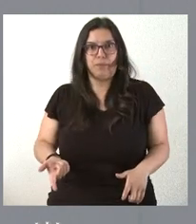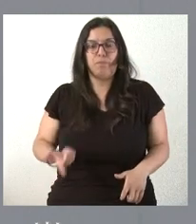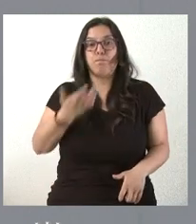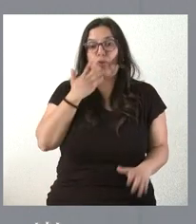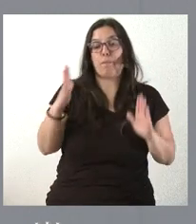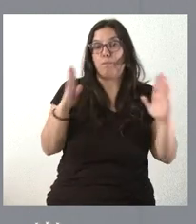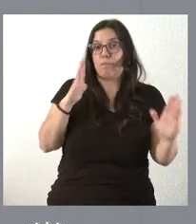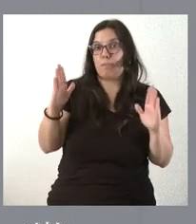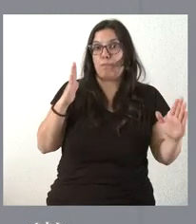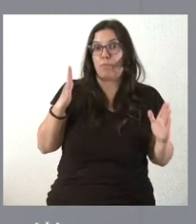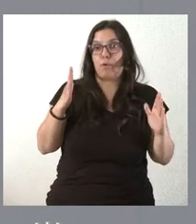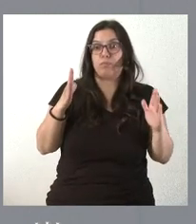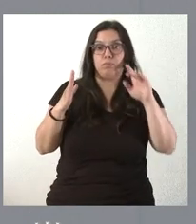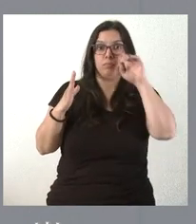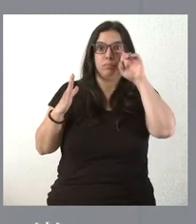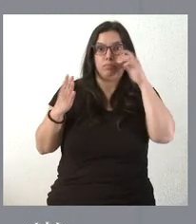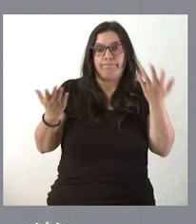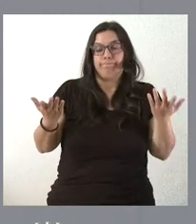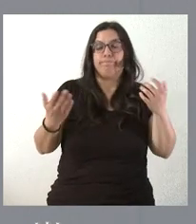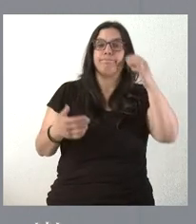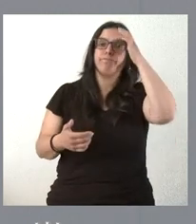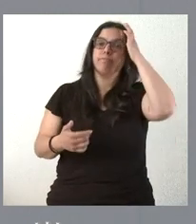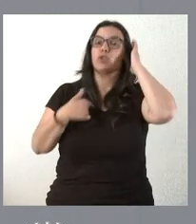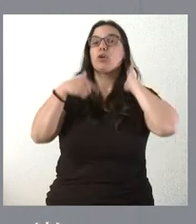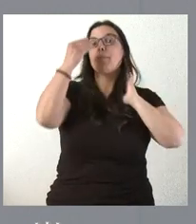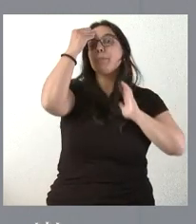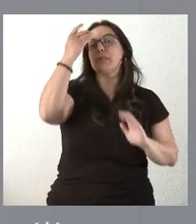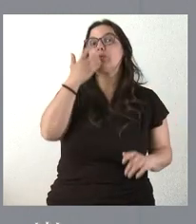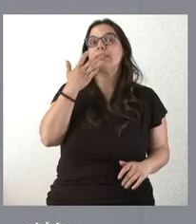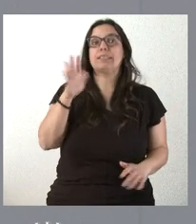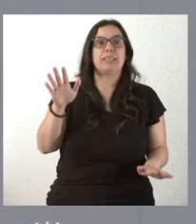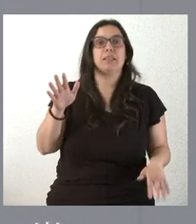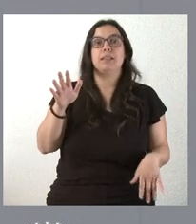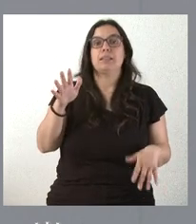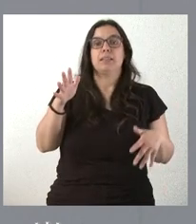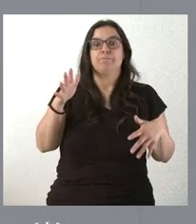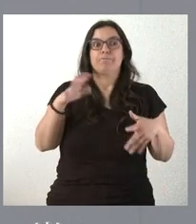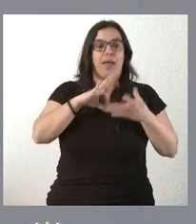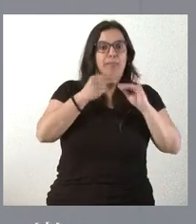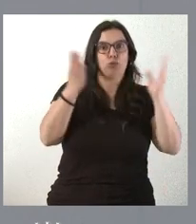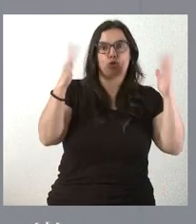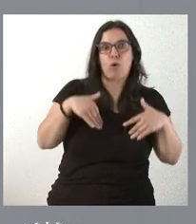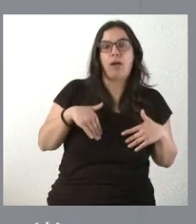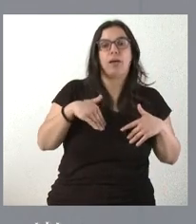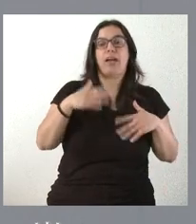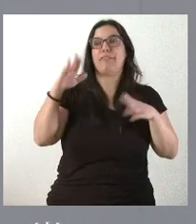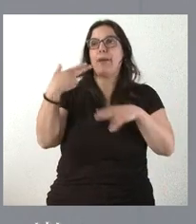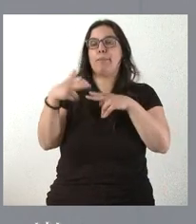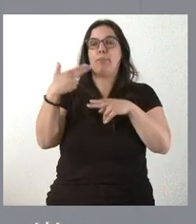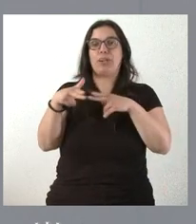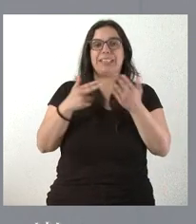las que atravesamos como consecuencia de la sequía. Creo que cuando no existen infraestructuras agrarias, se abandona una política